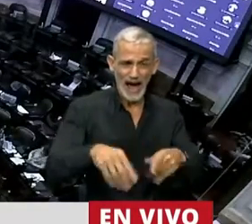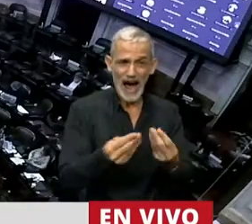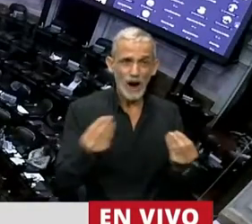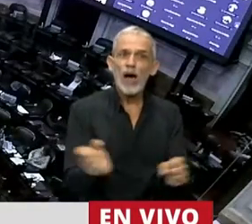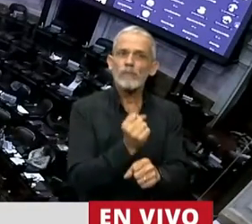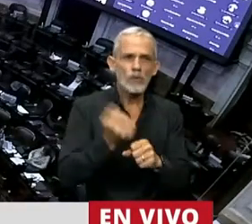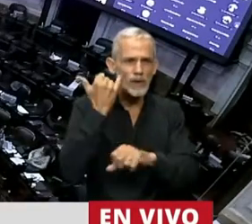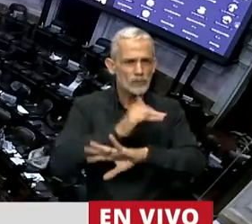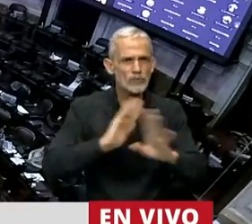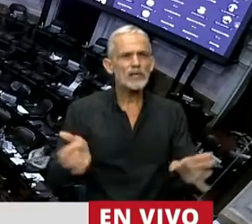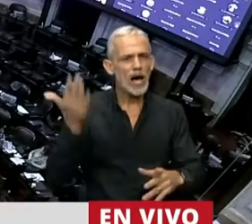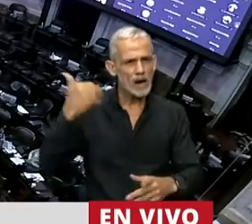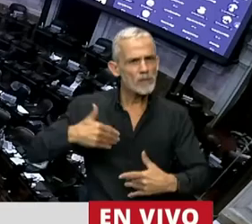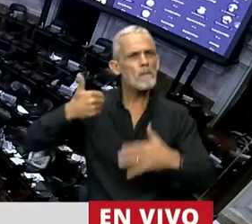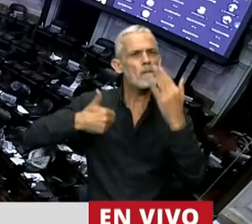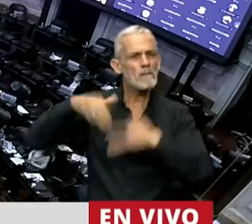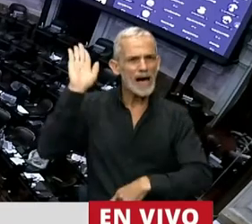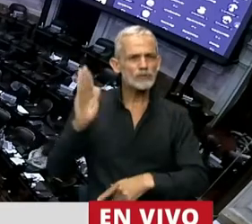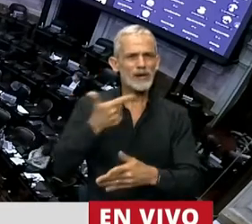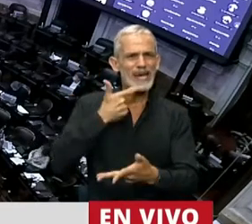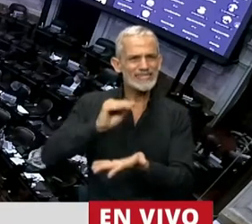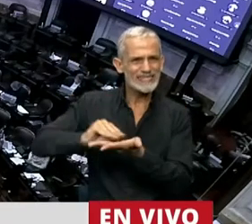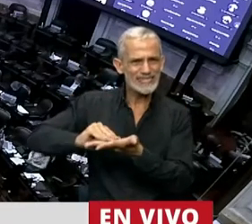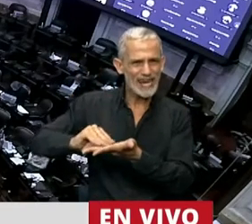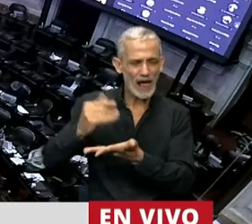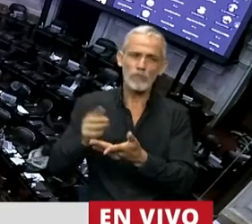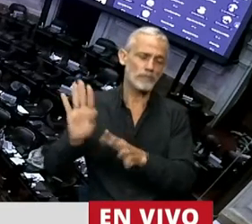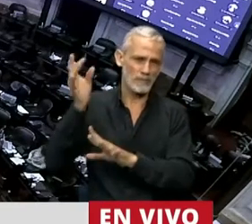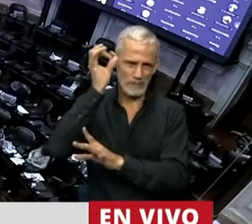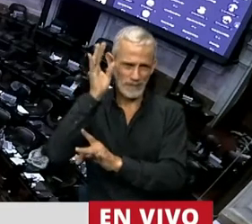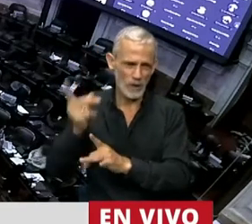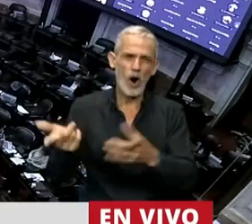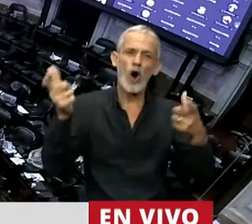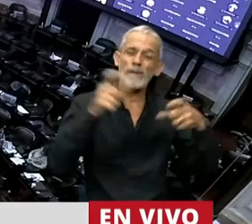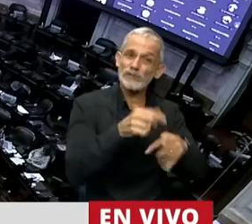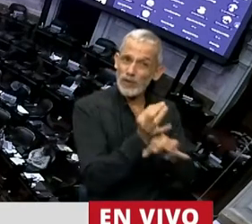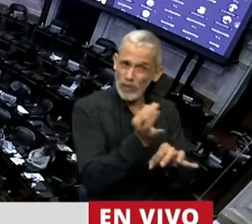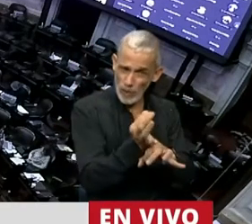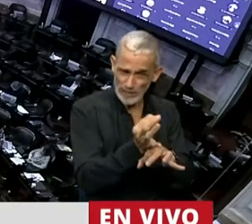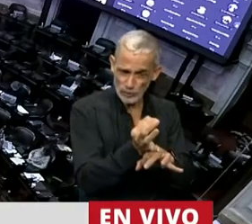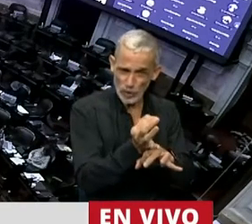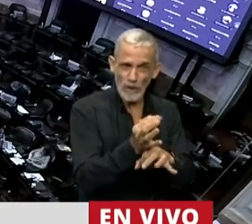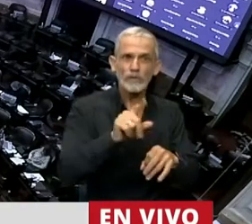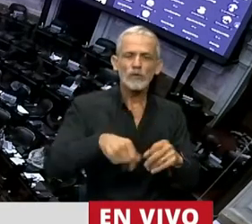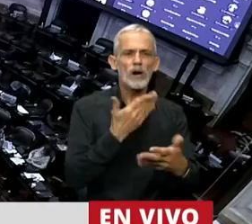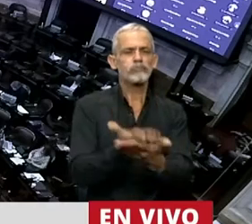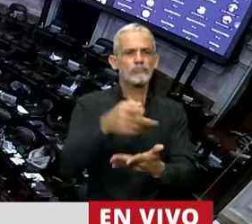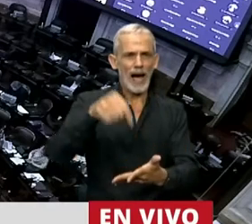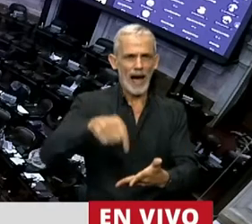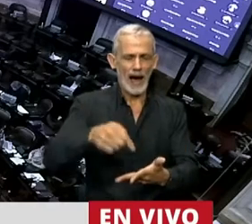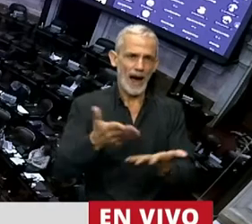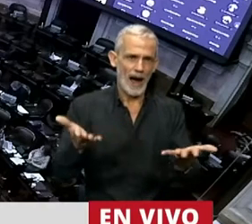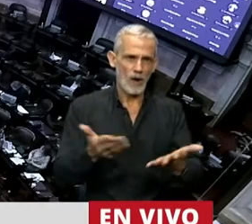aprobado por una amplia mayoría en la Cámara y en la Comisión de Educación, entonces está planteando esto.